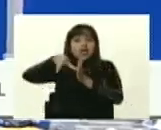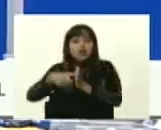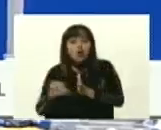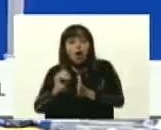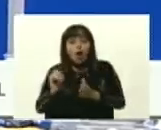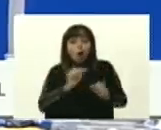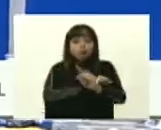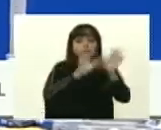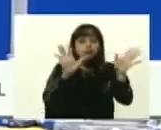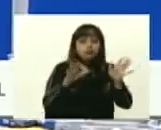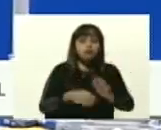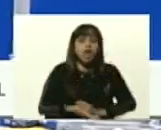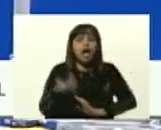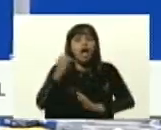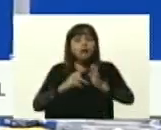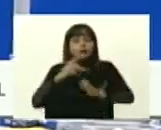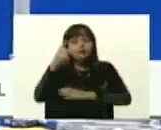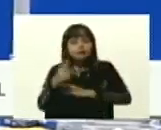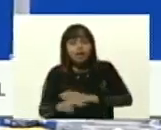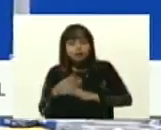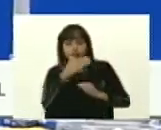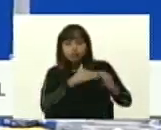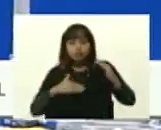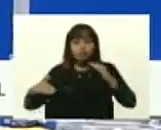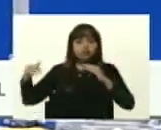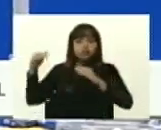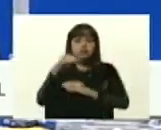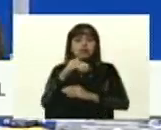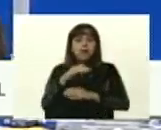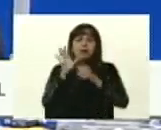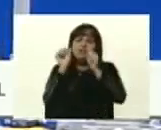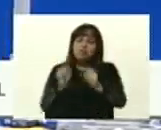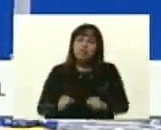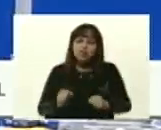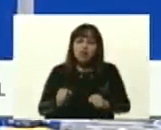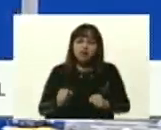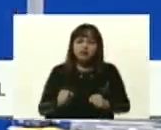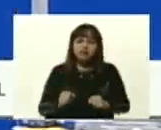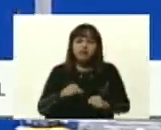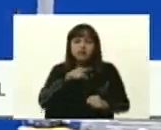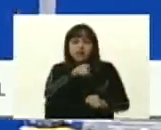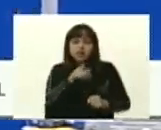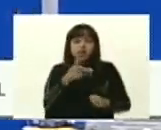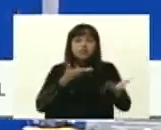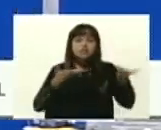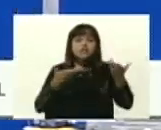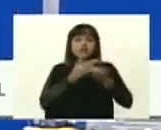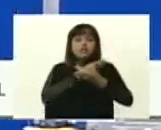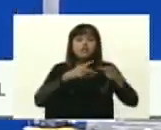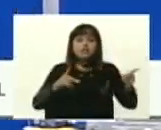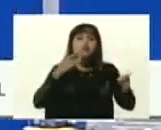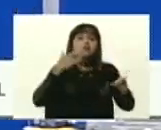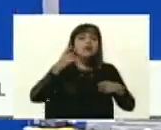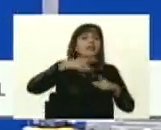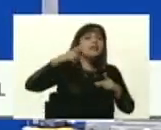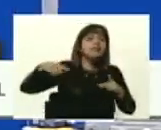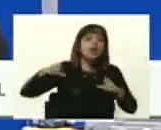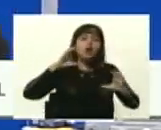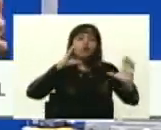Estamos haciendo un plan superior para la seguridad de servicios públicos como electricidad,